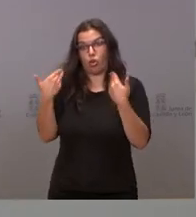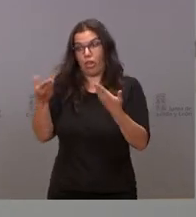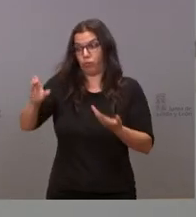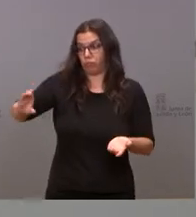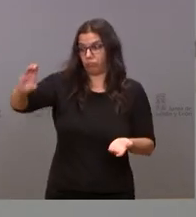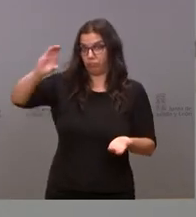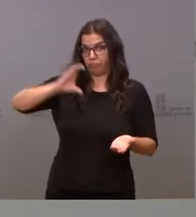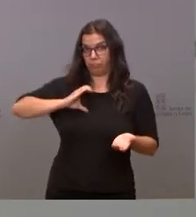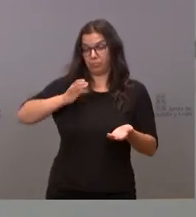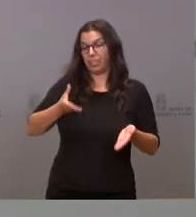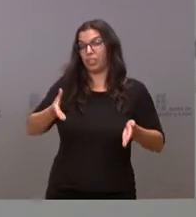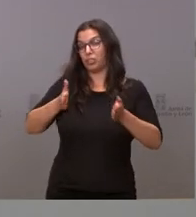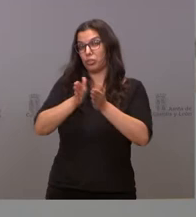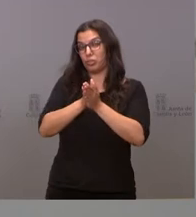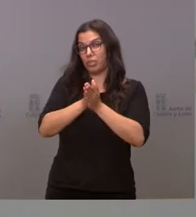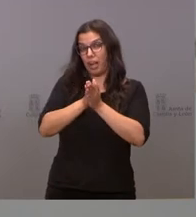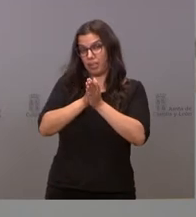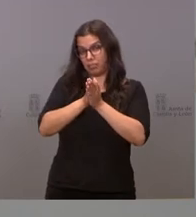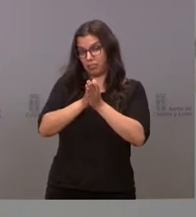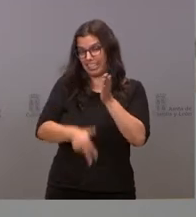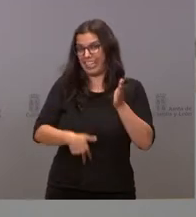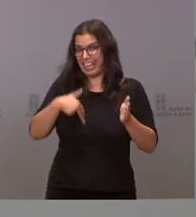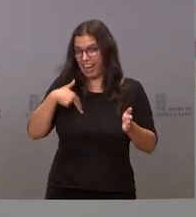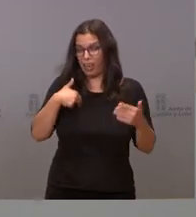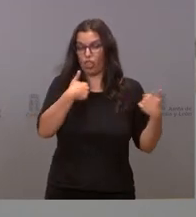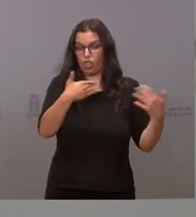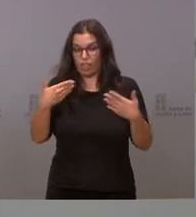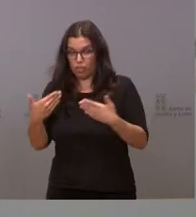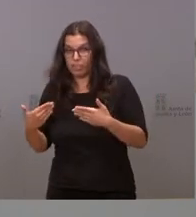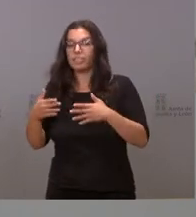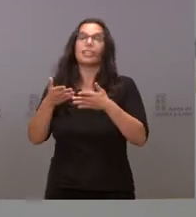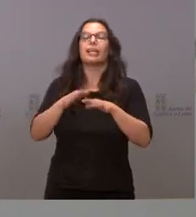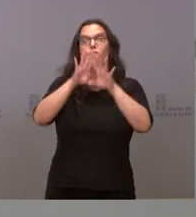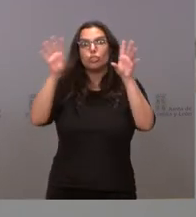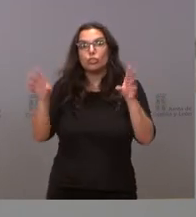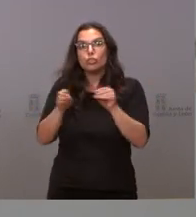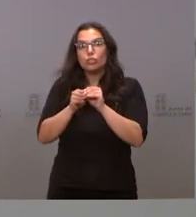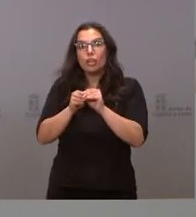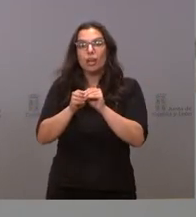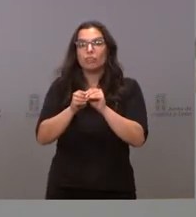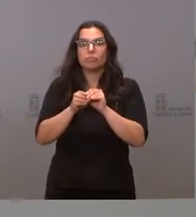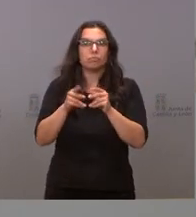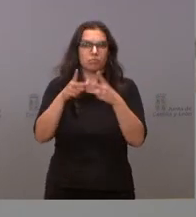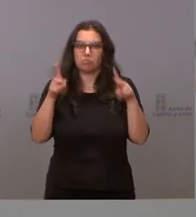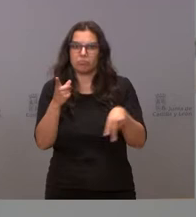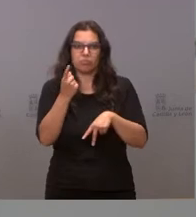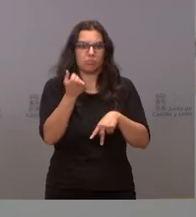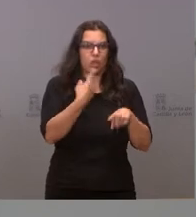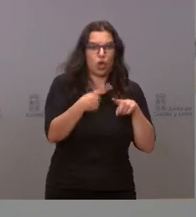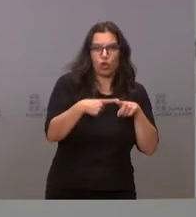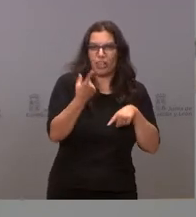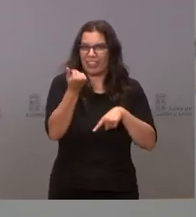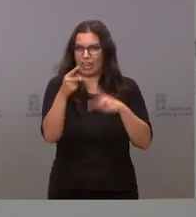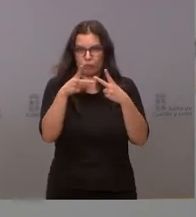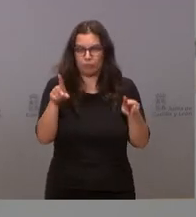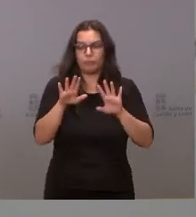han sido un total, el global de las donaciones realizadas, bien en metálico o bien en especie, han